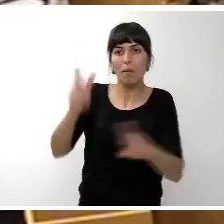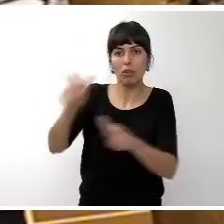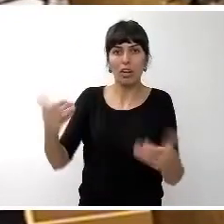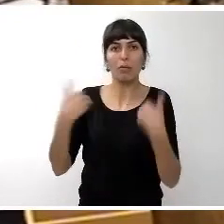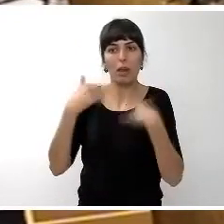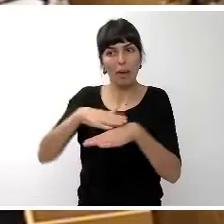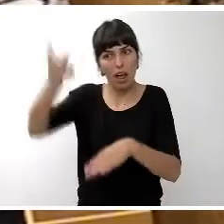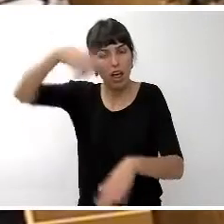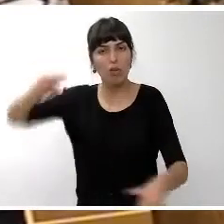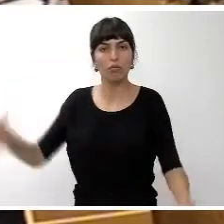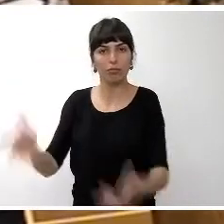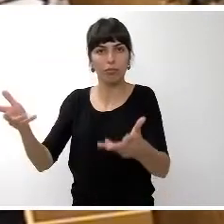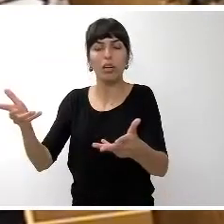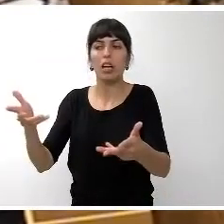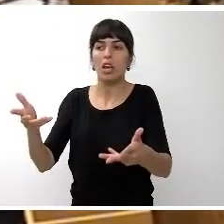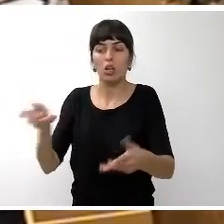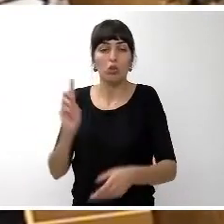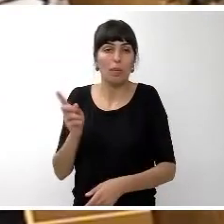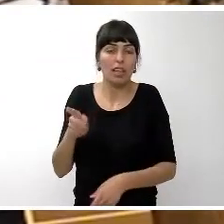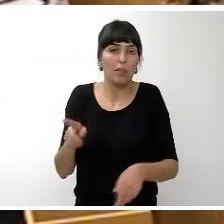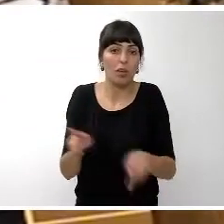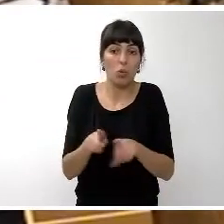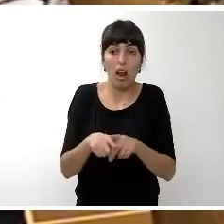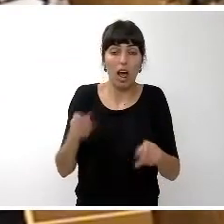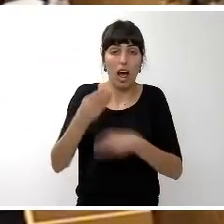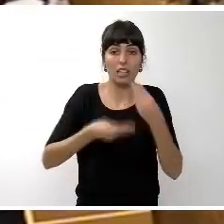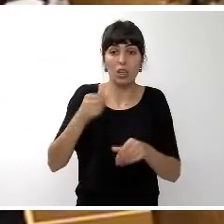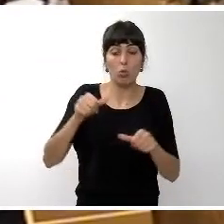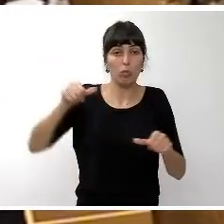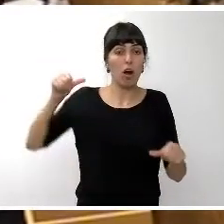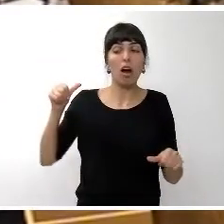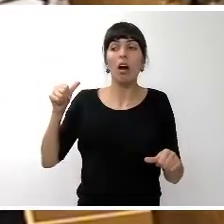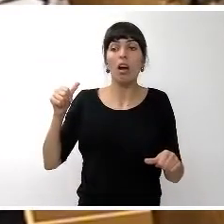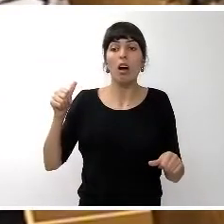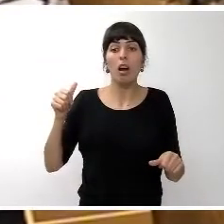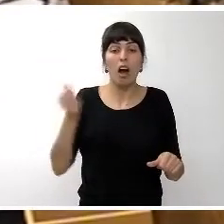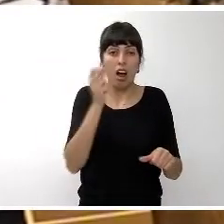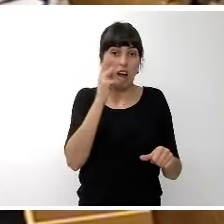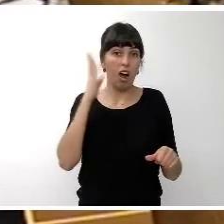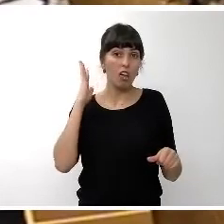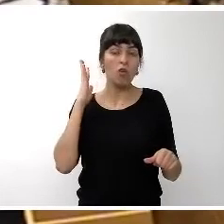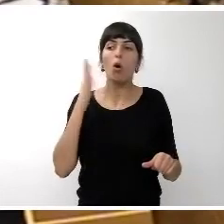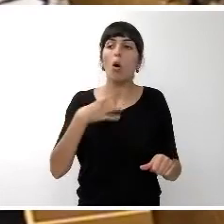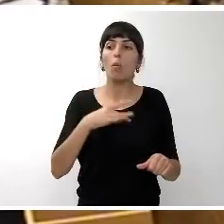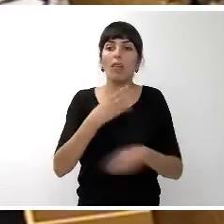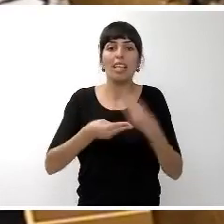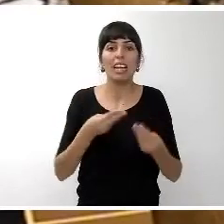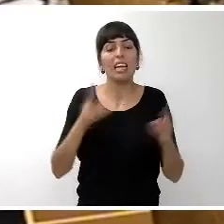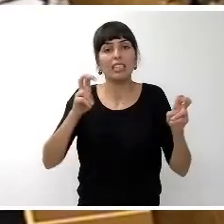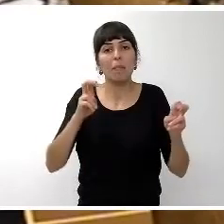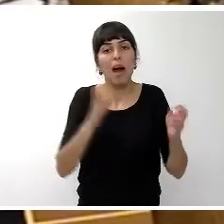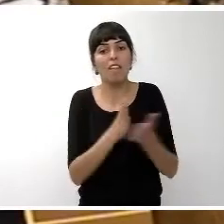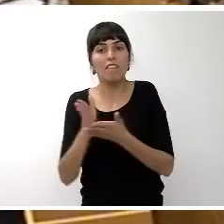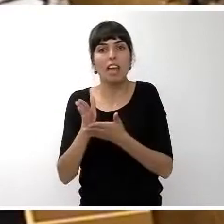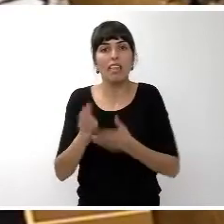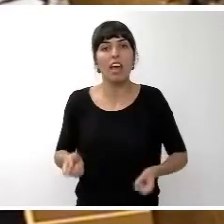solamente como se ha tenido que hacer o se ha hecho en los últimos años se puede afrontar la situación por la vía de la reducción del gasto público también hay